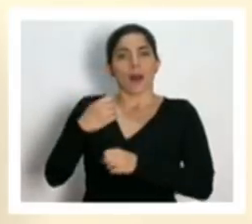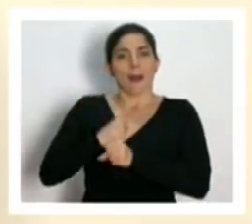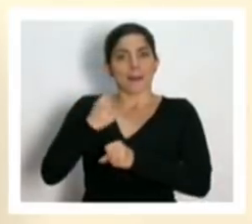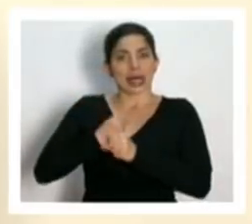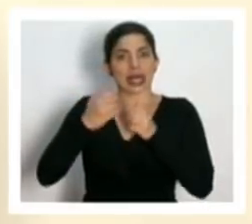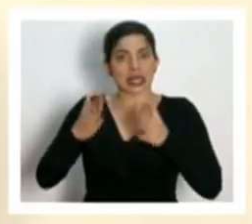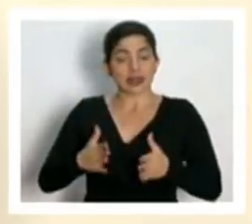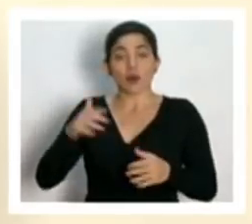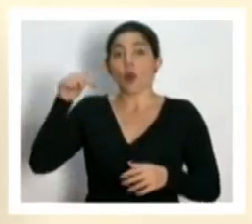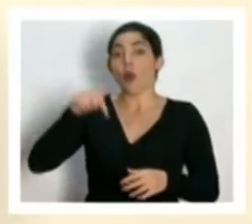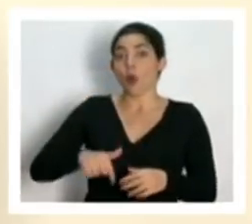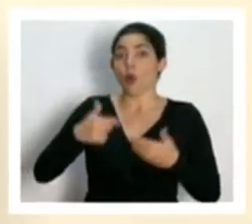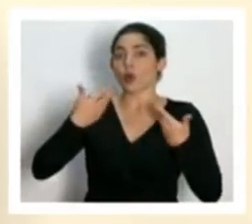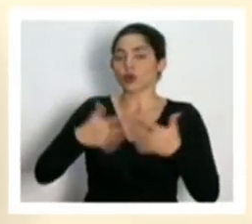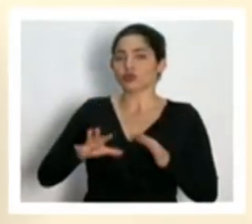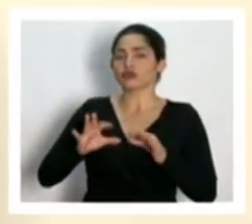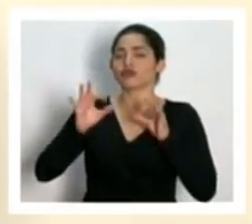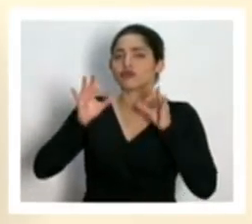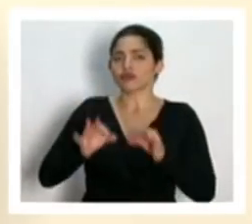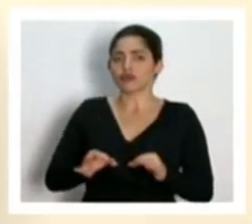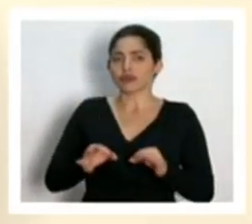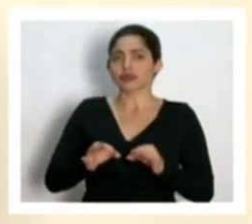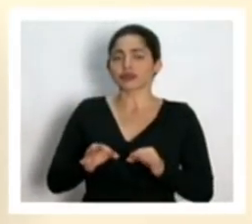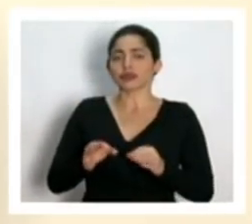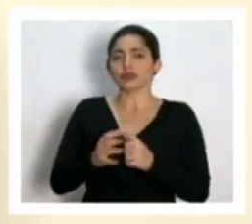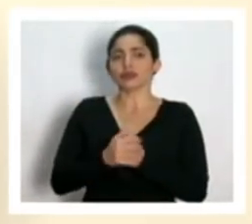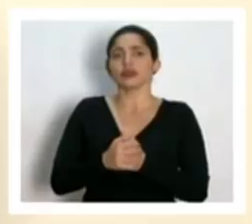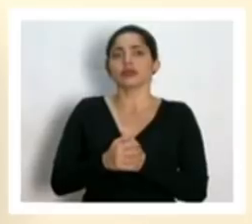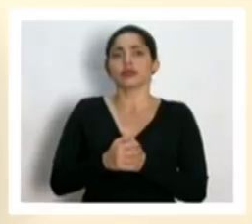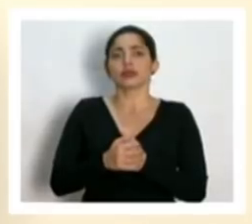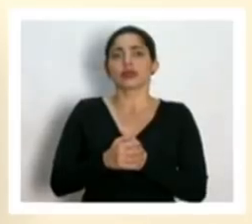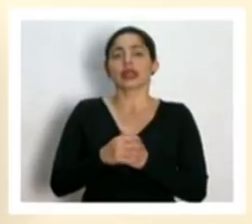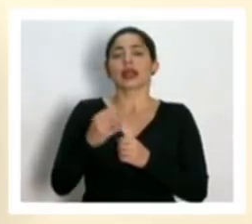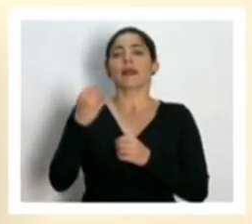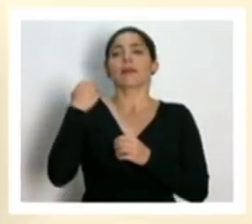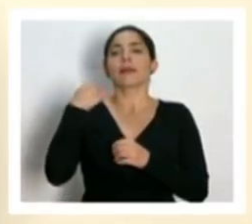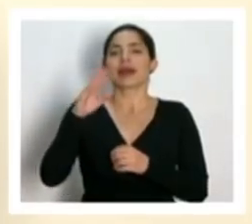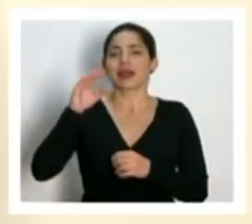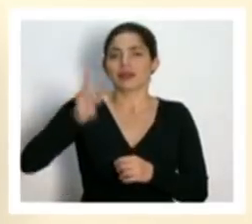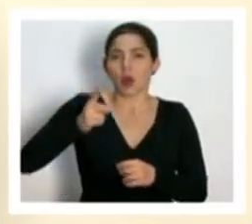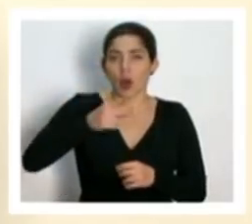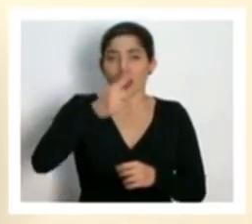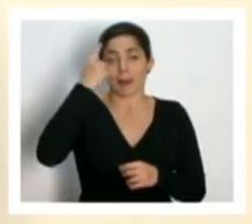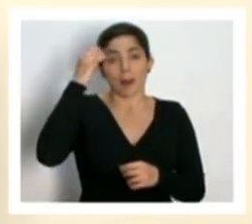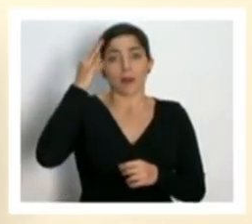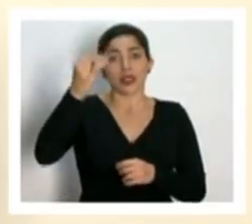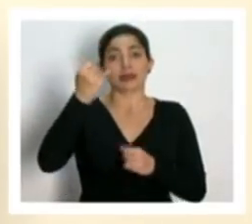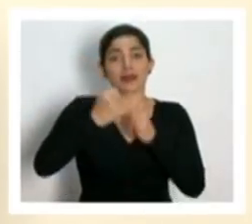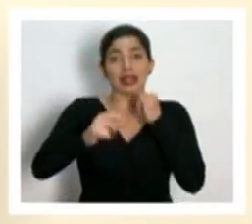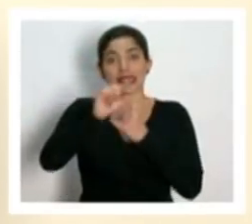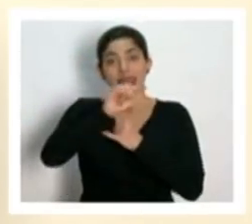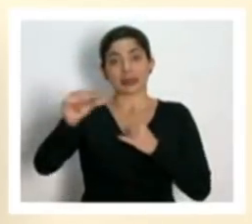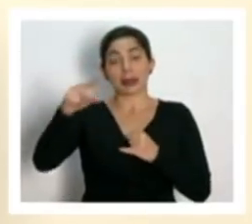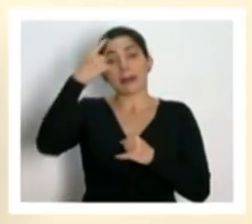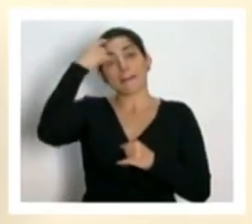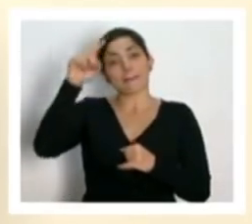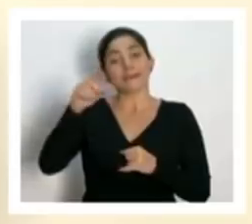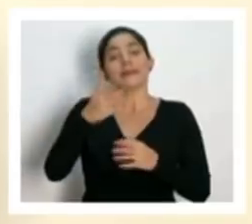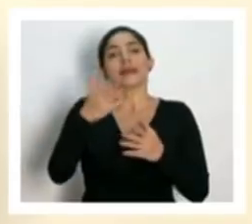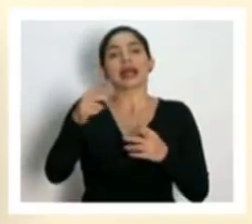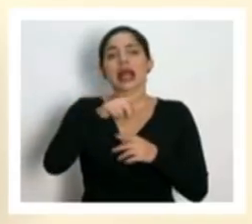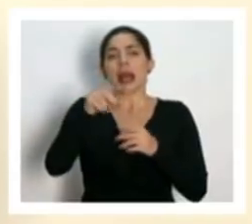hoy se ha tomado la disposición de emitir las direcciones para el próximo fin de semana para que se